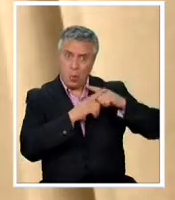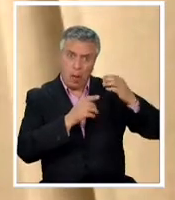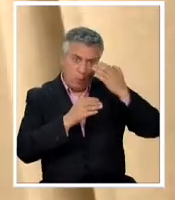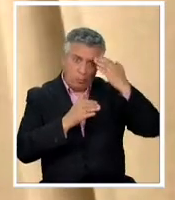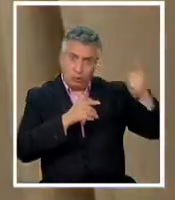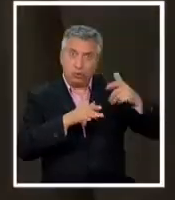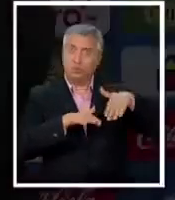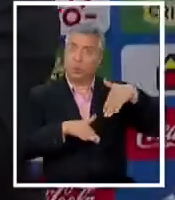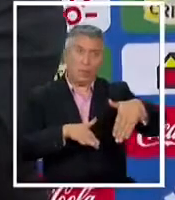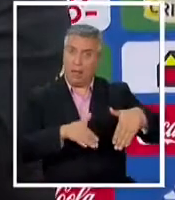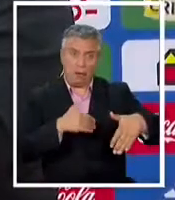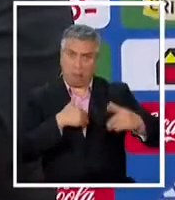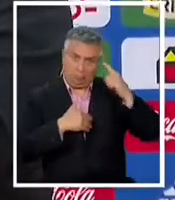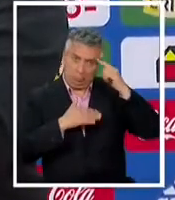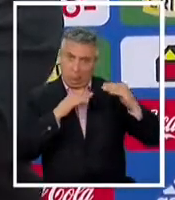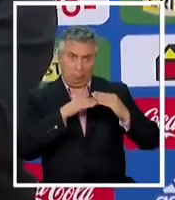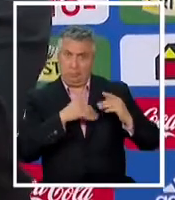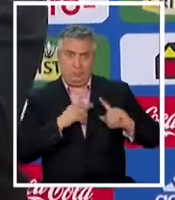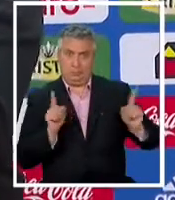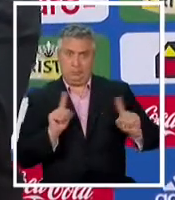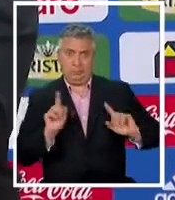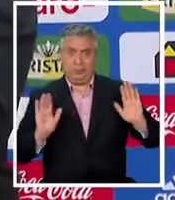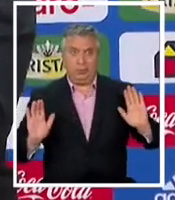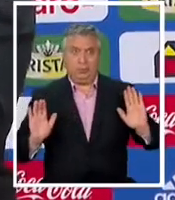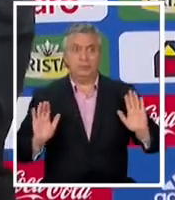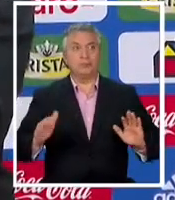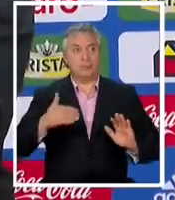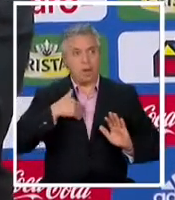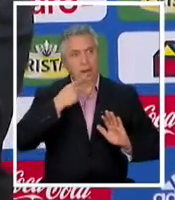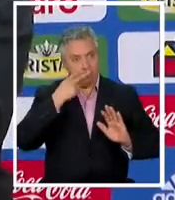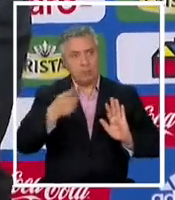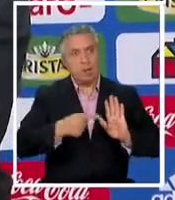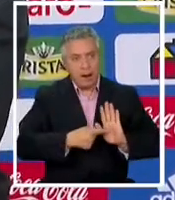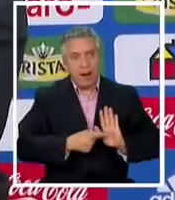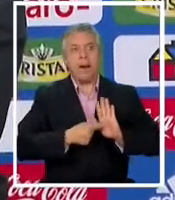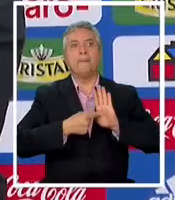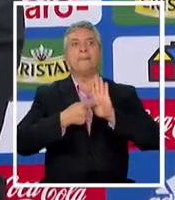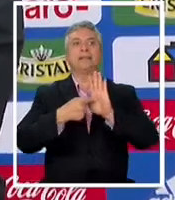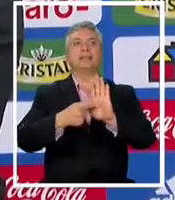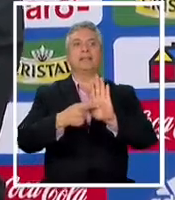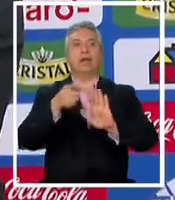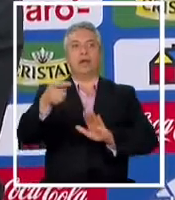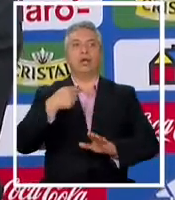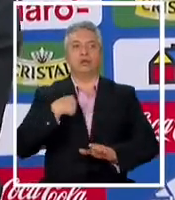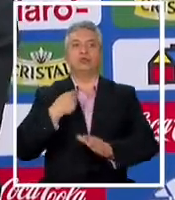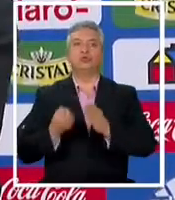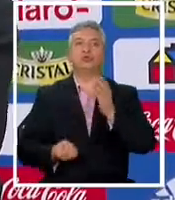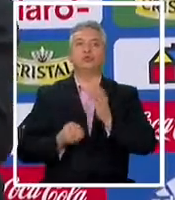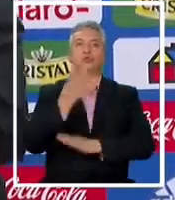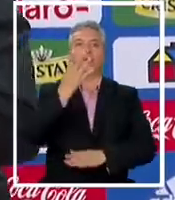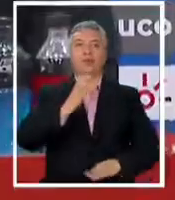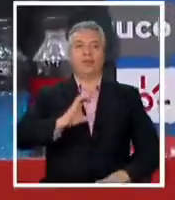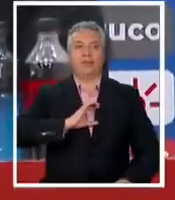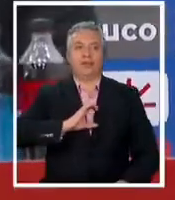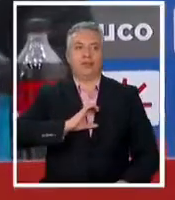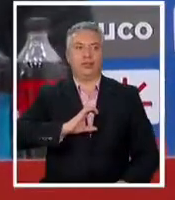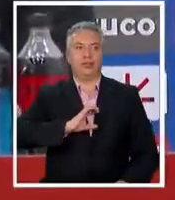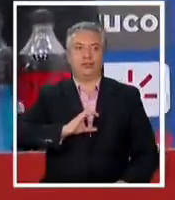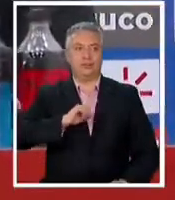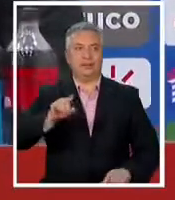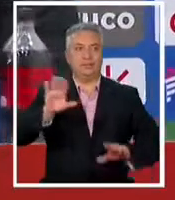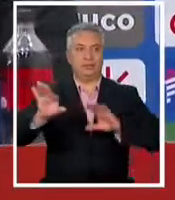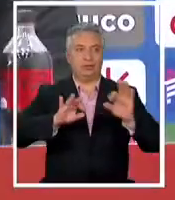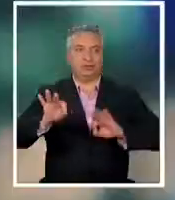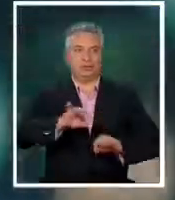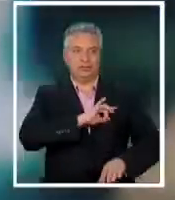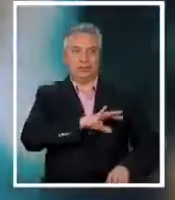de Sudamérica estamos aquí lógicamente para presentar a nuestro nuevo director técnico de la selección